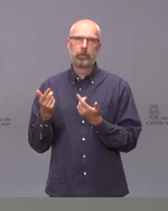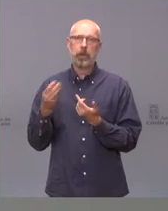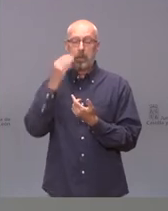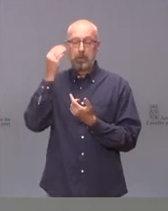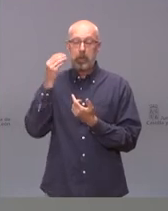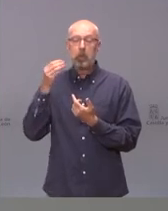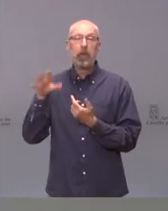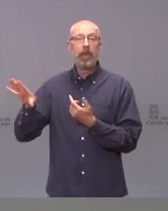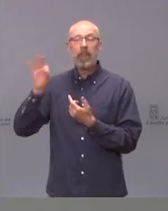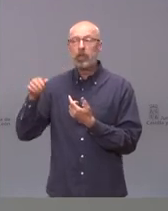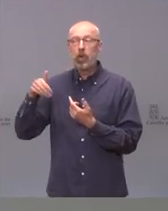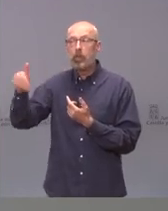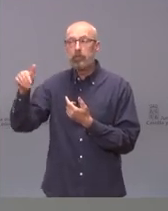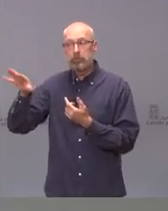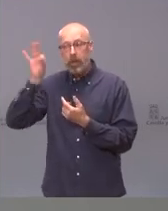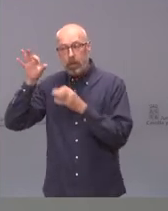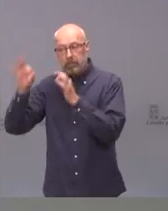decisiones lo antes posible.